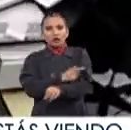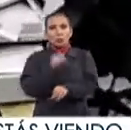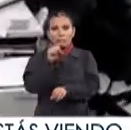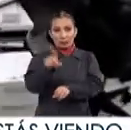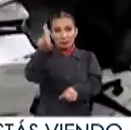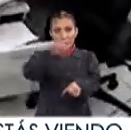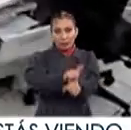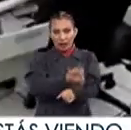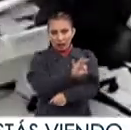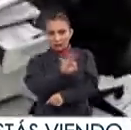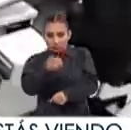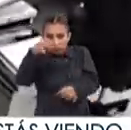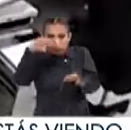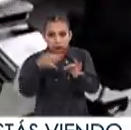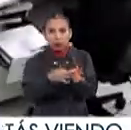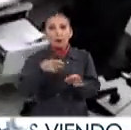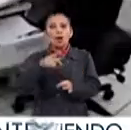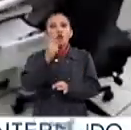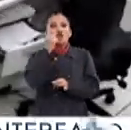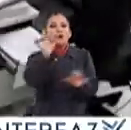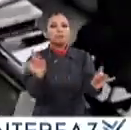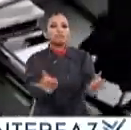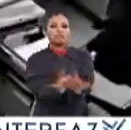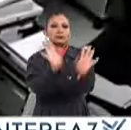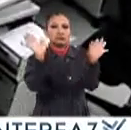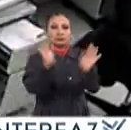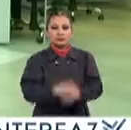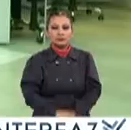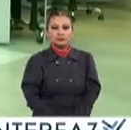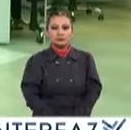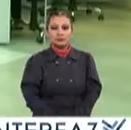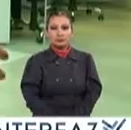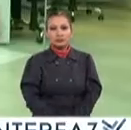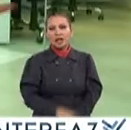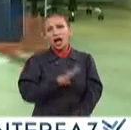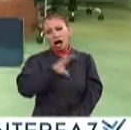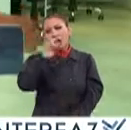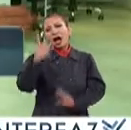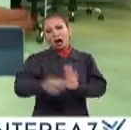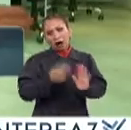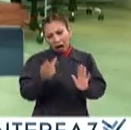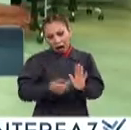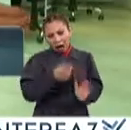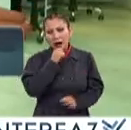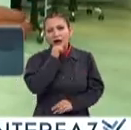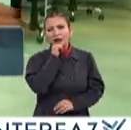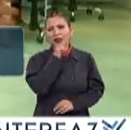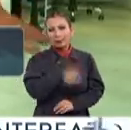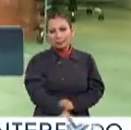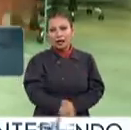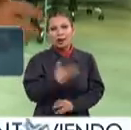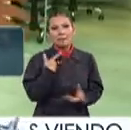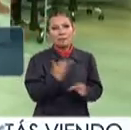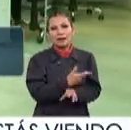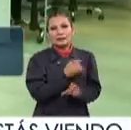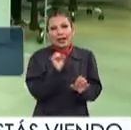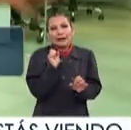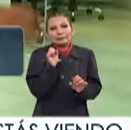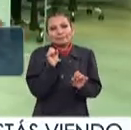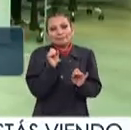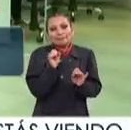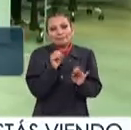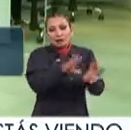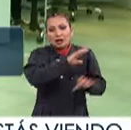en el mismo día No obstante, fue solo una coincidencia Ha habido otras ocasiones en que también ocurren esas En